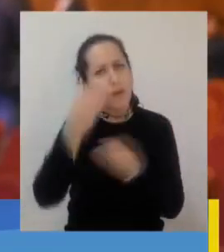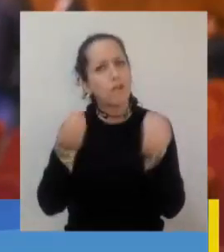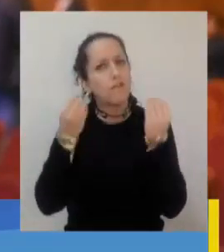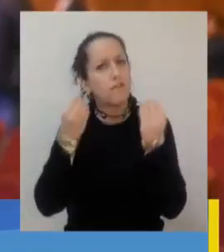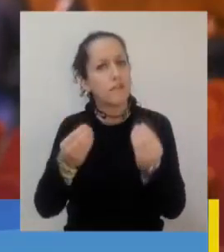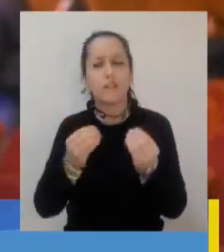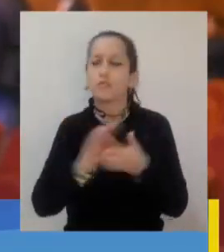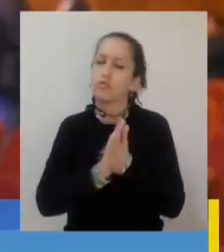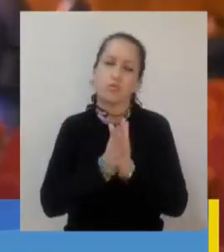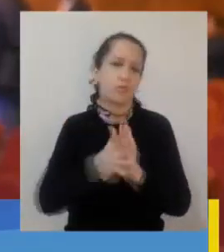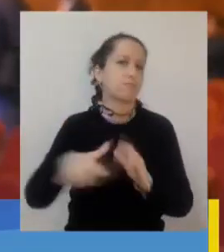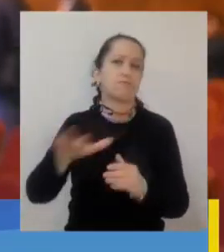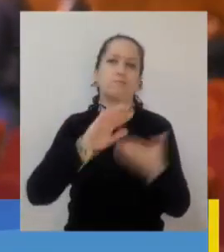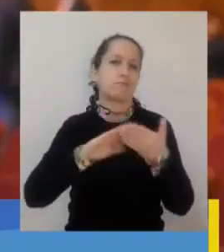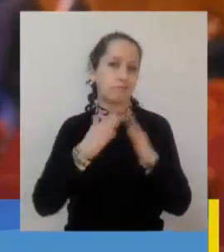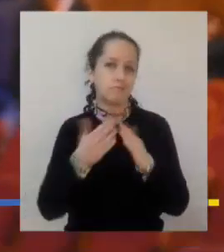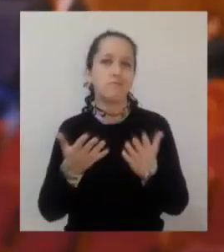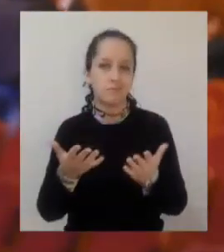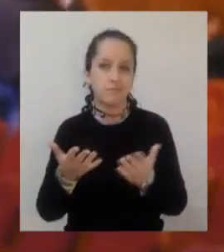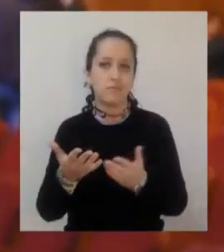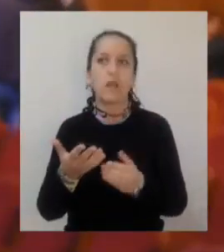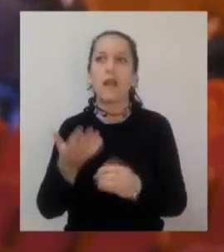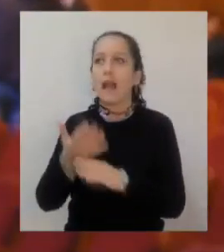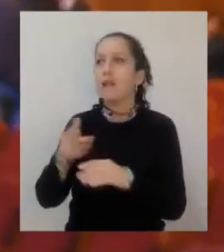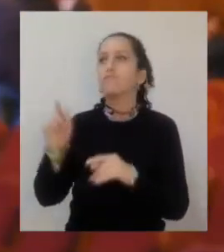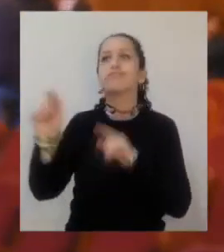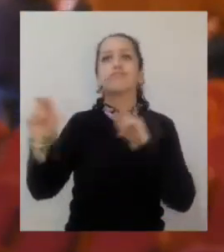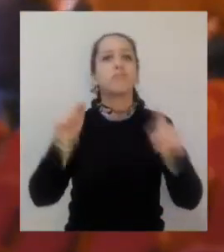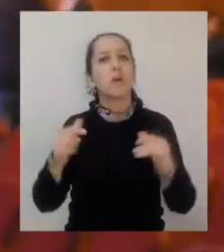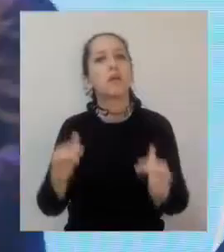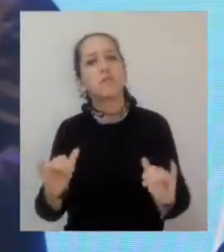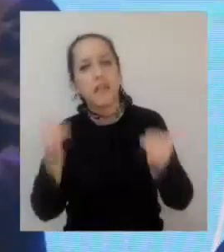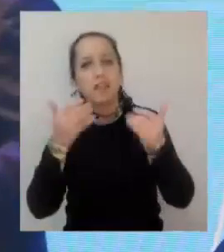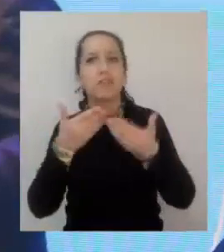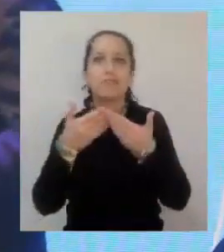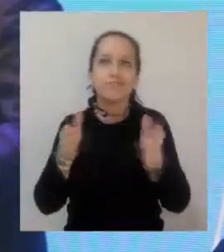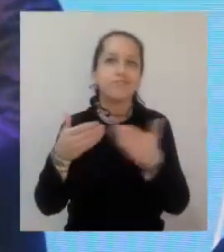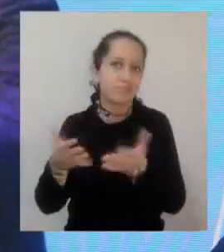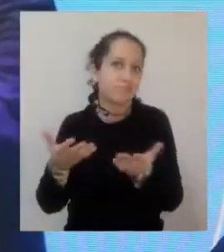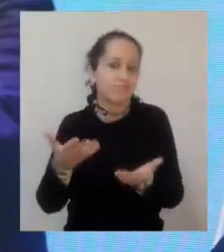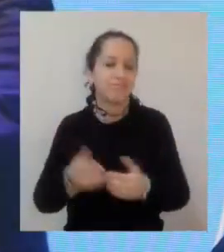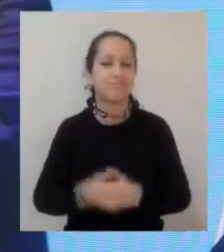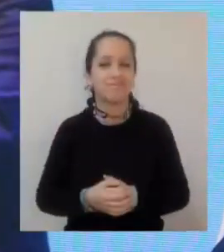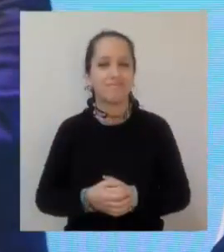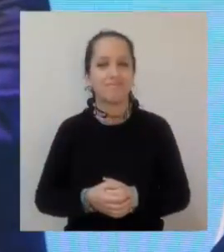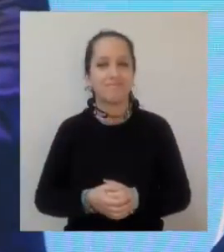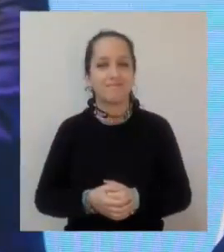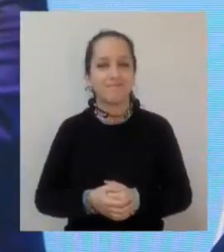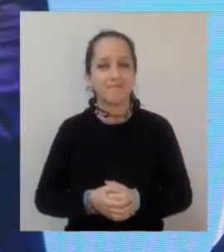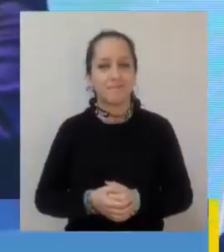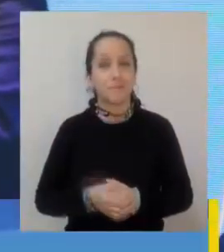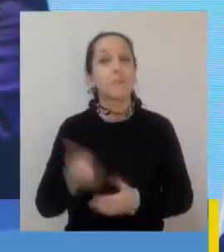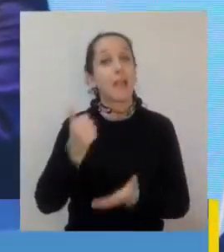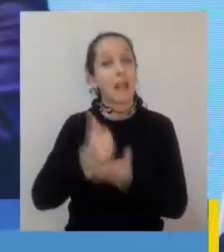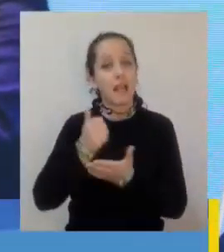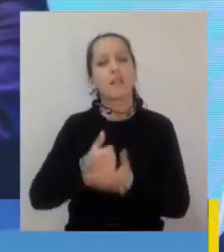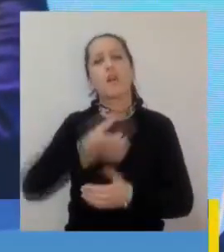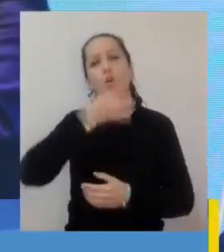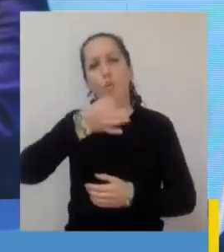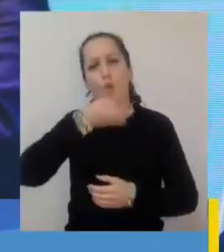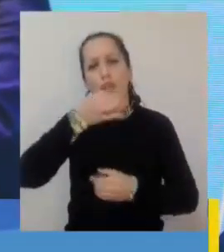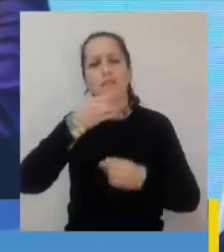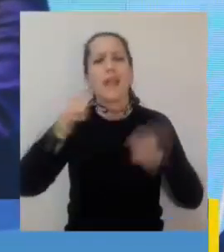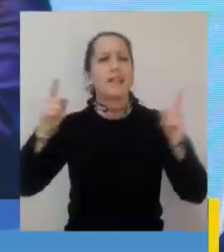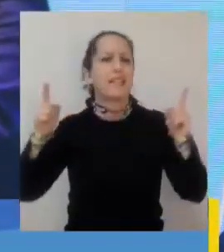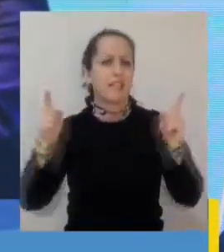que se preocupe la comunidad y que haya espacios de recreación para ello. De esta forma el alcalde Álvaro Ortiz Vera entregó una resumida